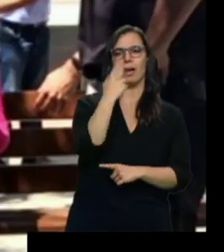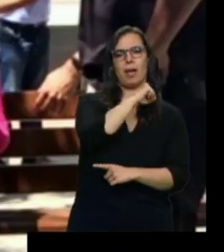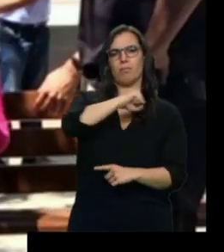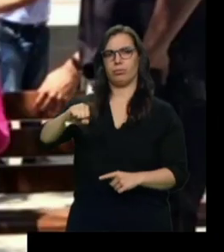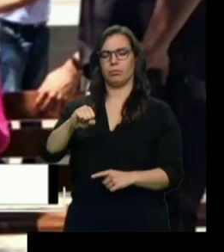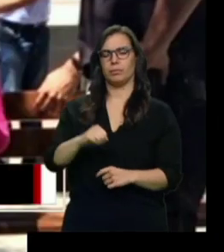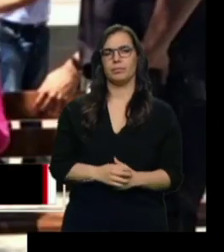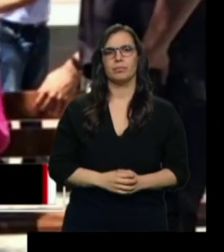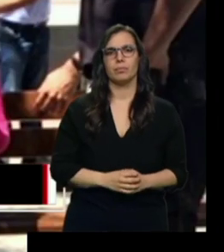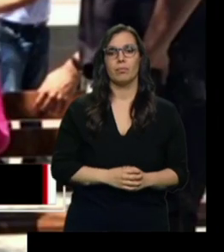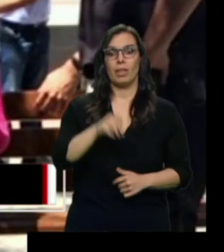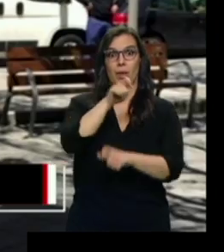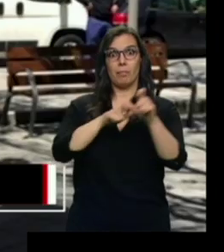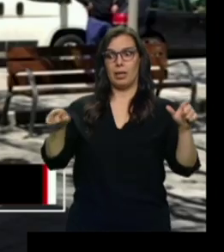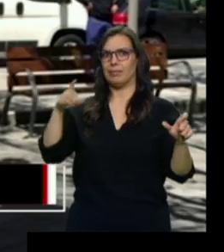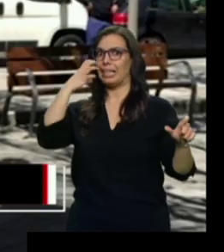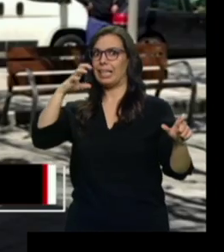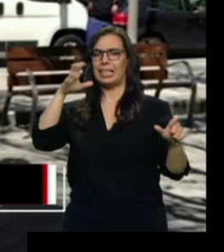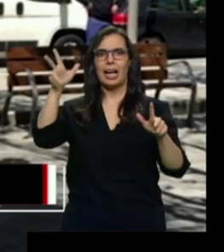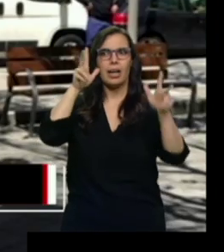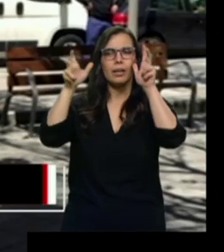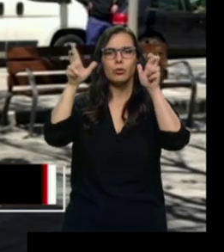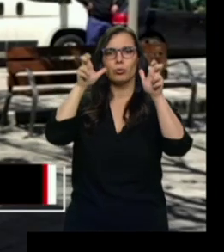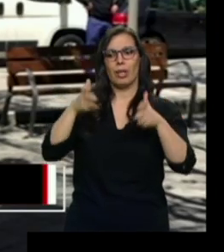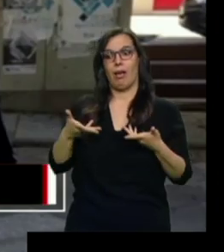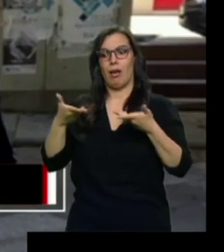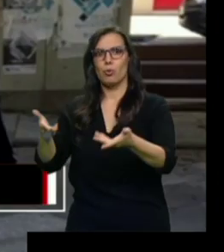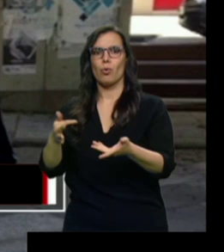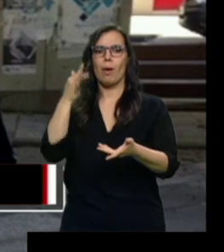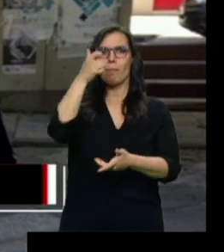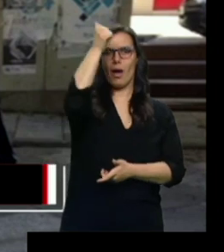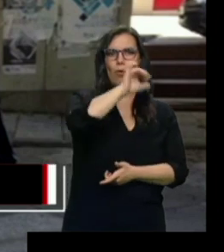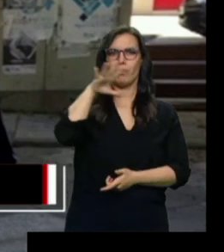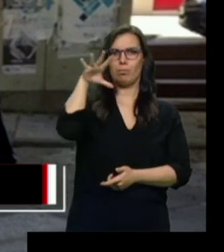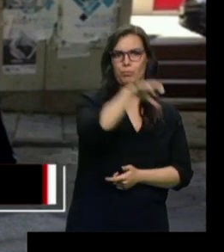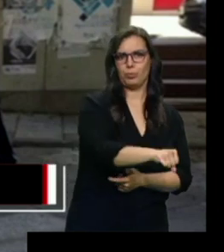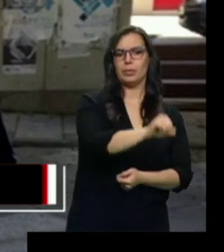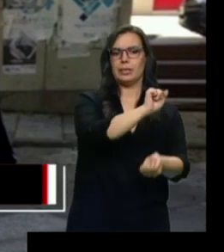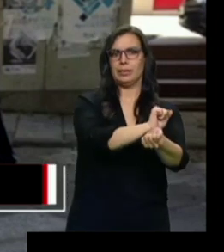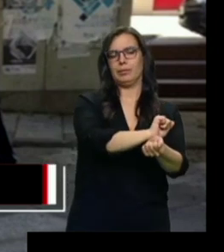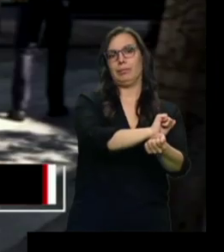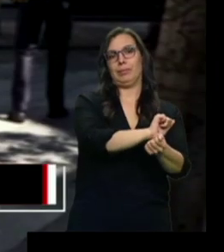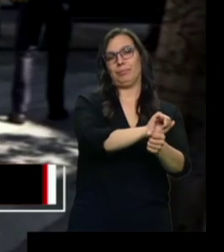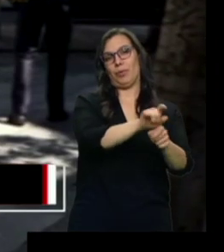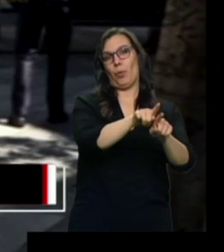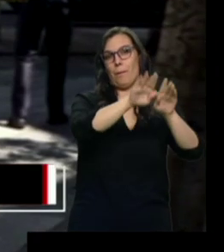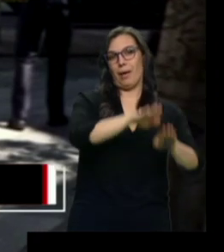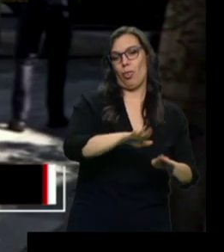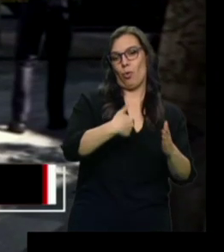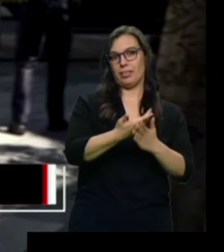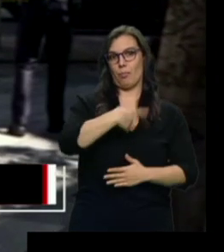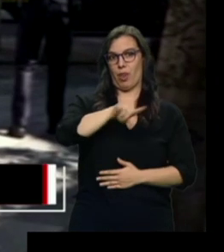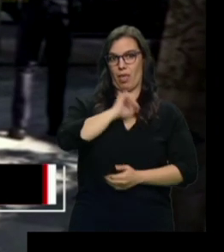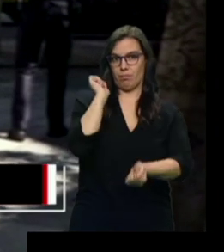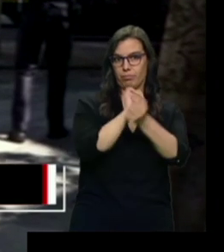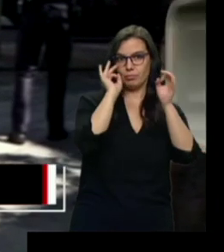Varias personas que oyeron sus gritos acudieron a socorrerla y detuvieron al agresor hasta que llegó la policía. Eso ha evitado una tragedia mayor. Está herida, pero no